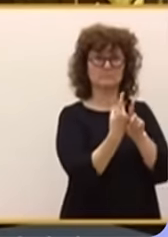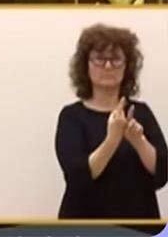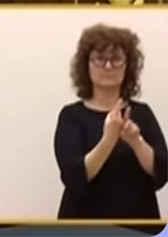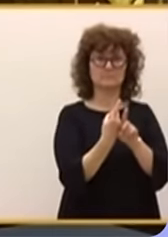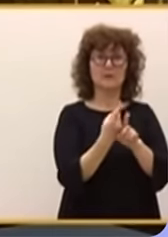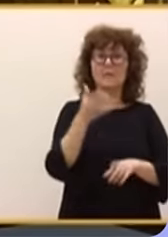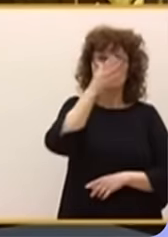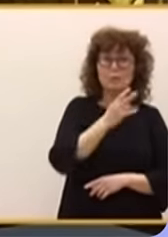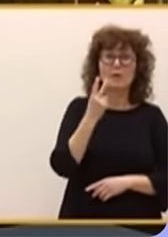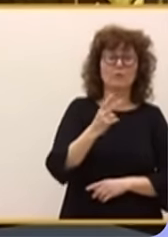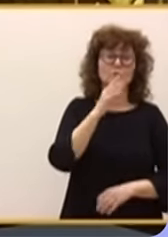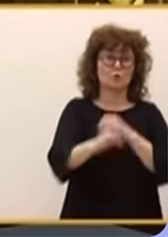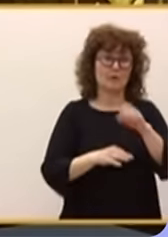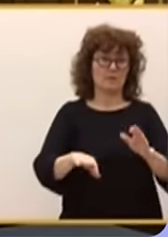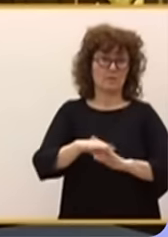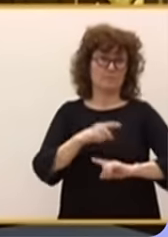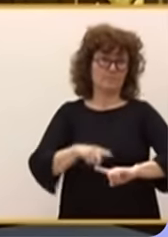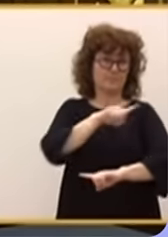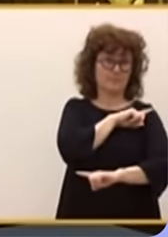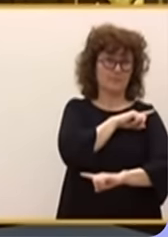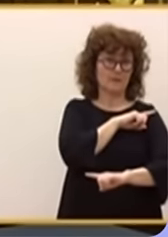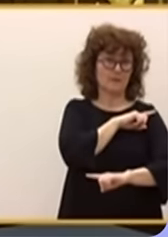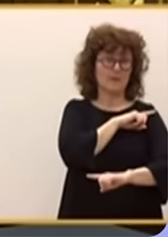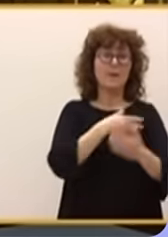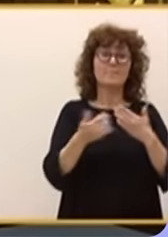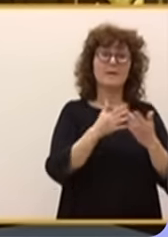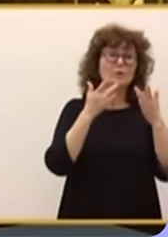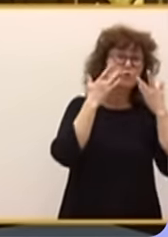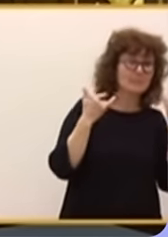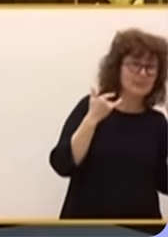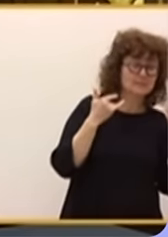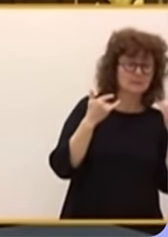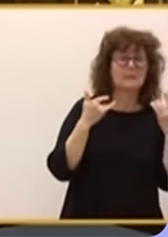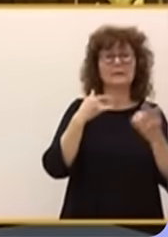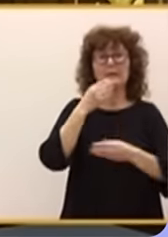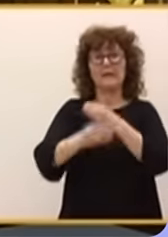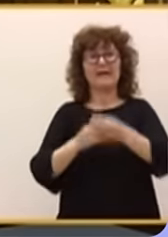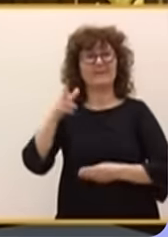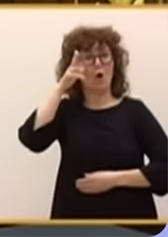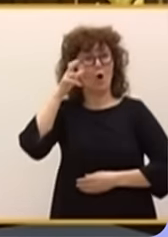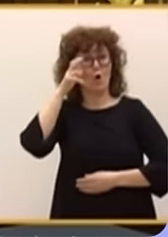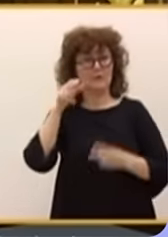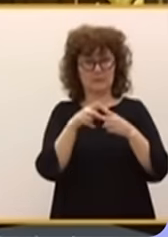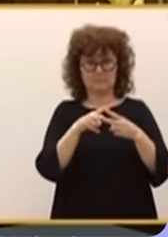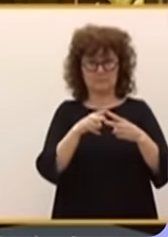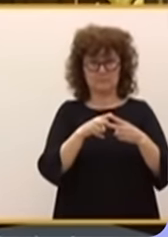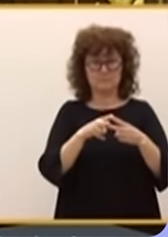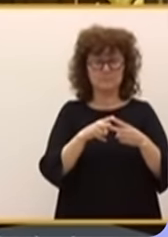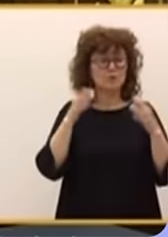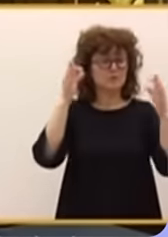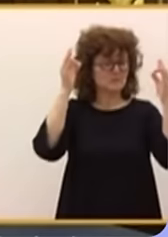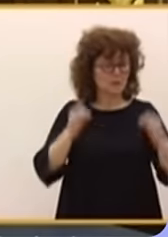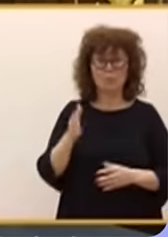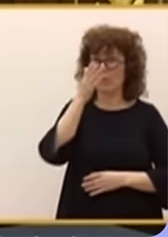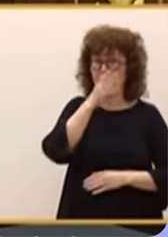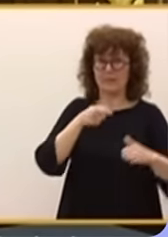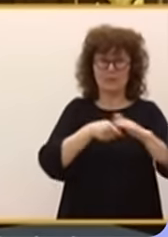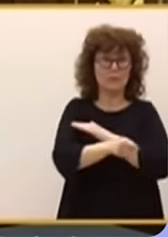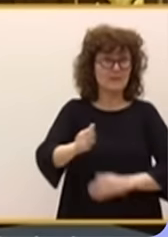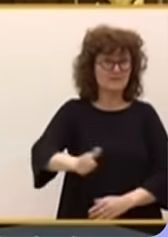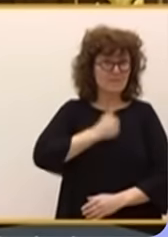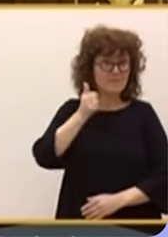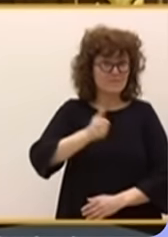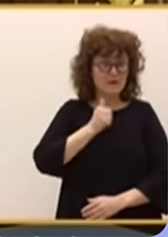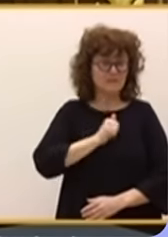la denuncia de dos organizaciones ultraderechistas, como son Manos Limpias y Hazte Oír. Y estoy seguro de que pronto la justicia archivará estas dos denuncias falsas de dos organizaciones